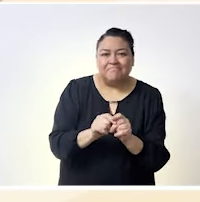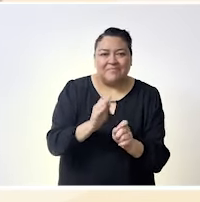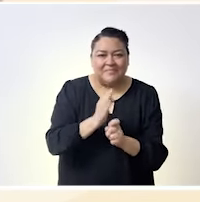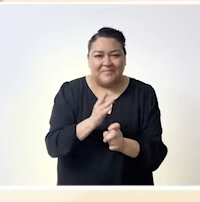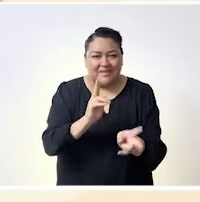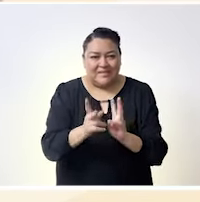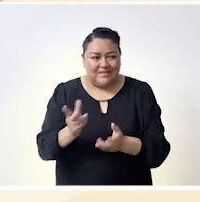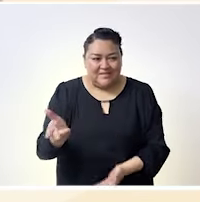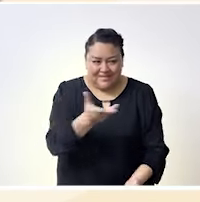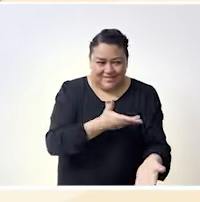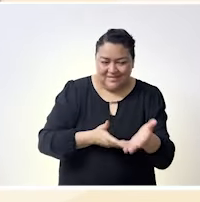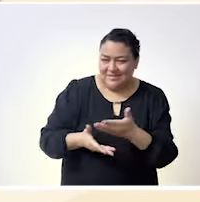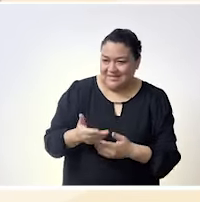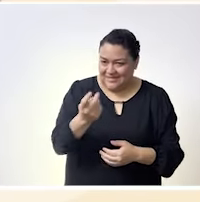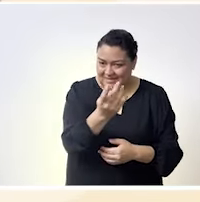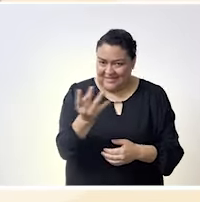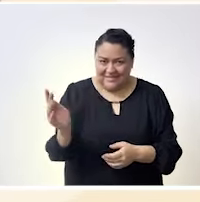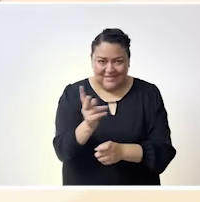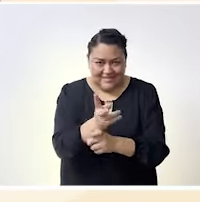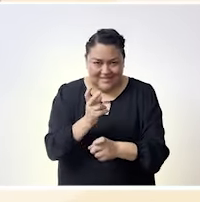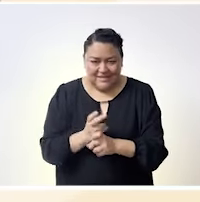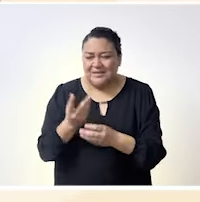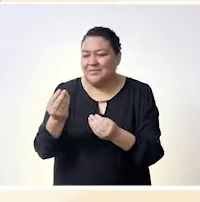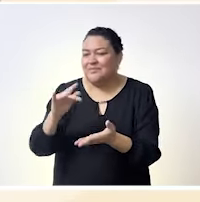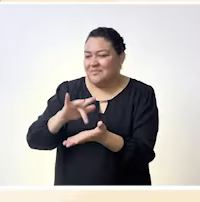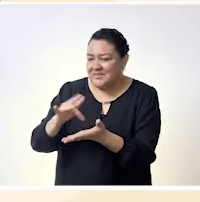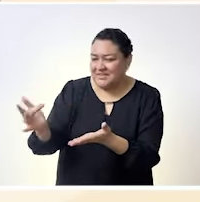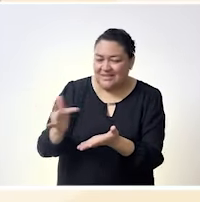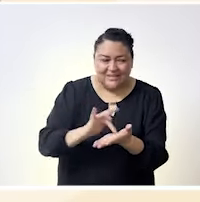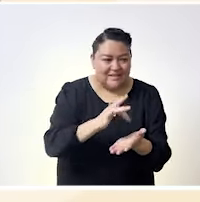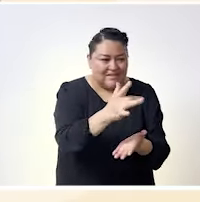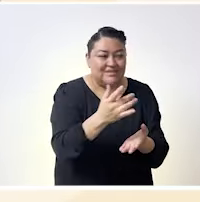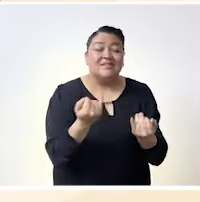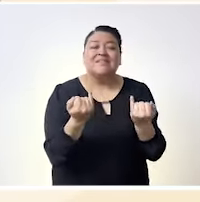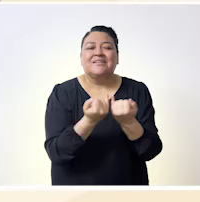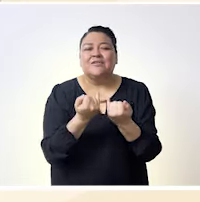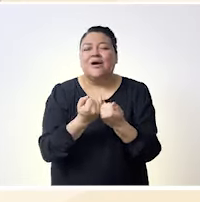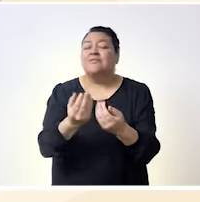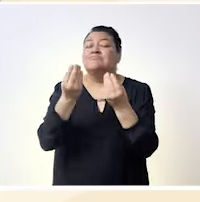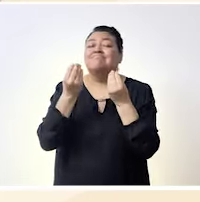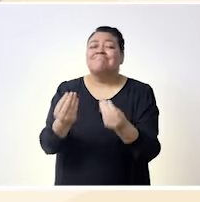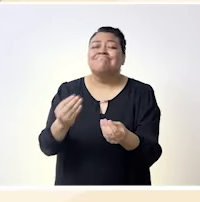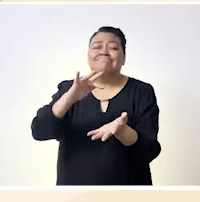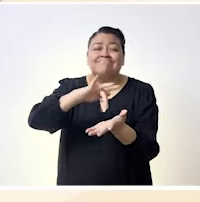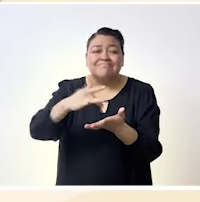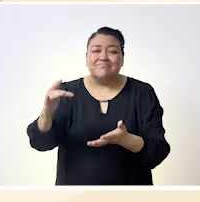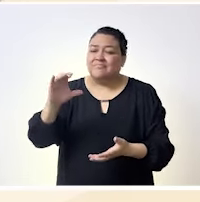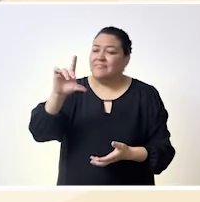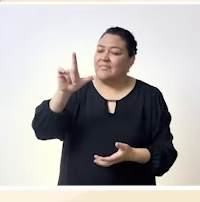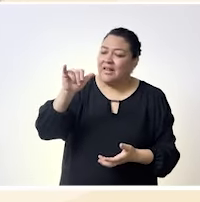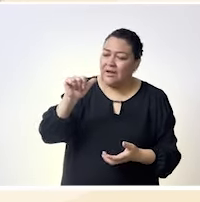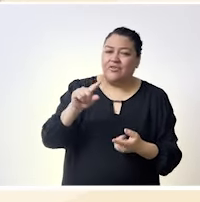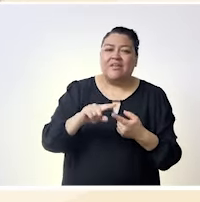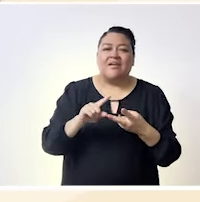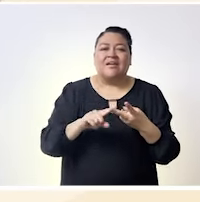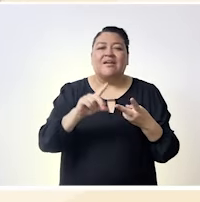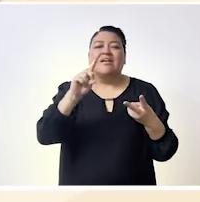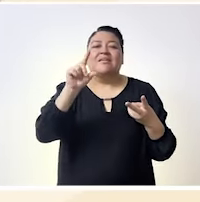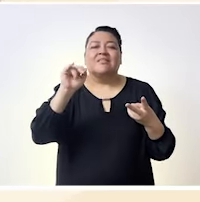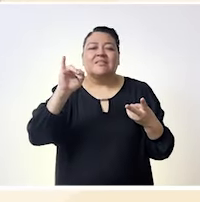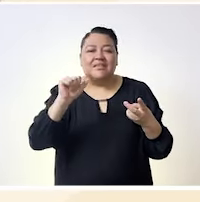pues damos por terminada la participación de nuestras invitadas no sin antes agradecerles nuevamente Claudia